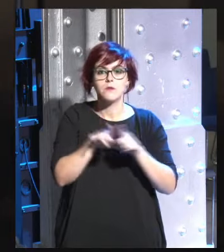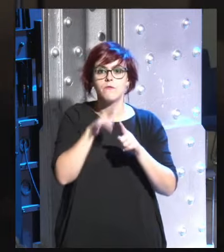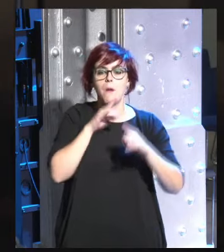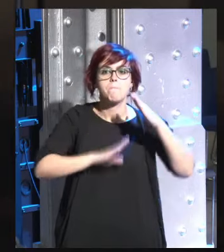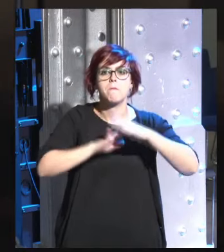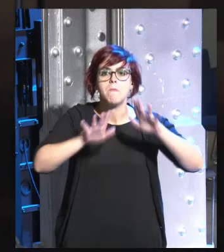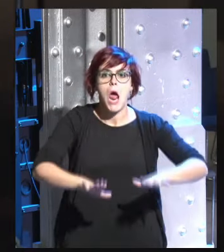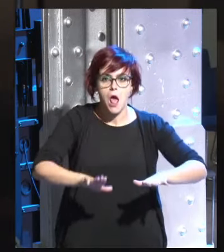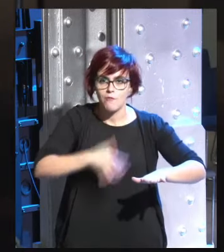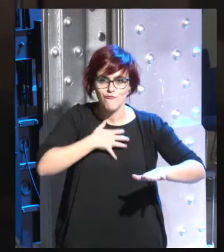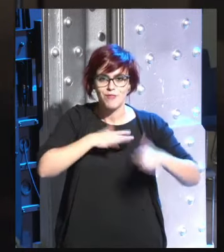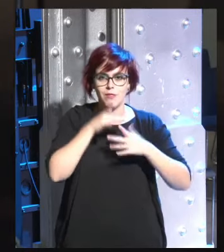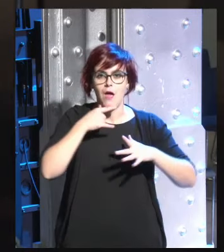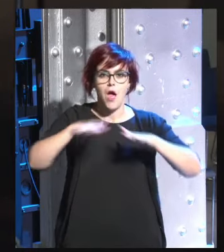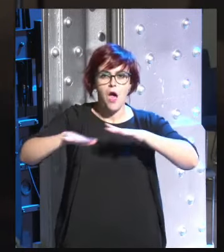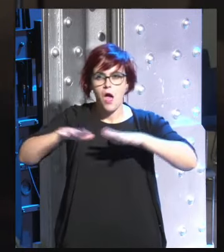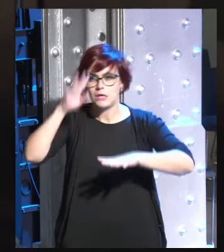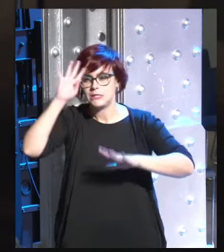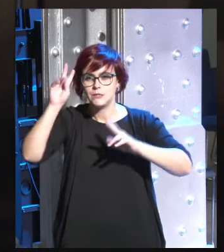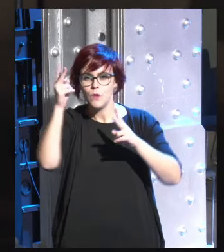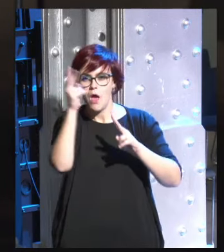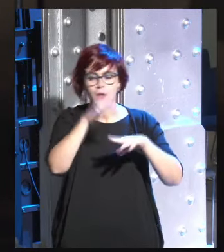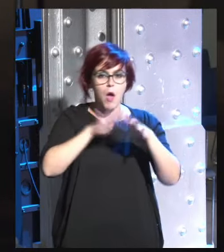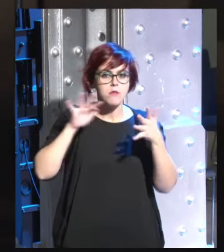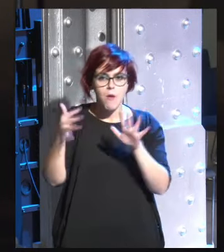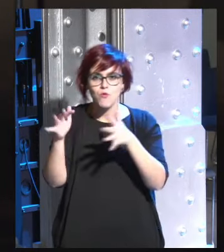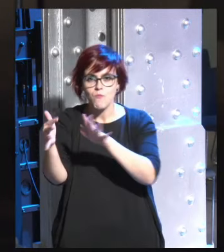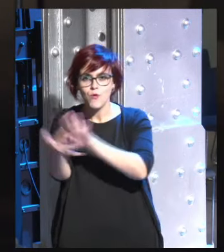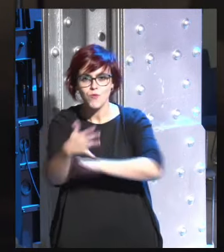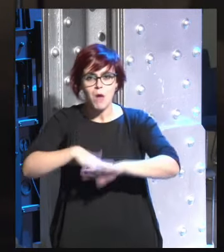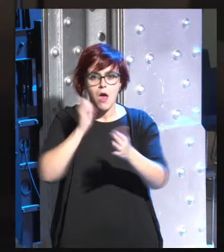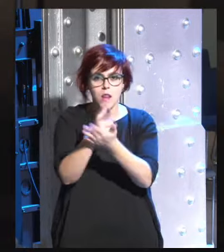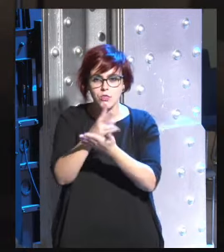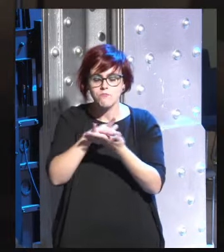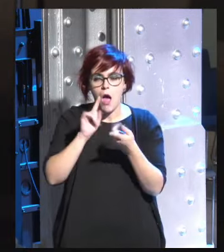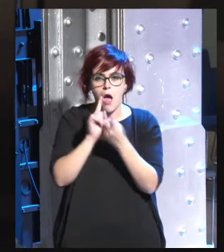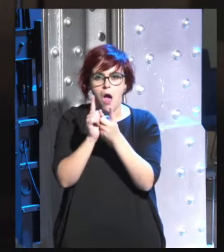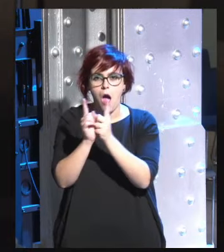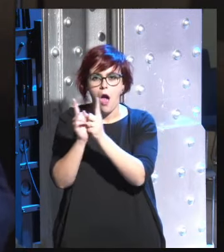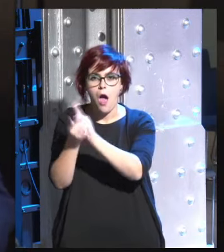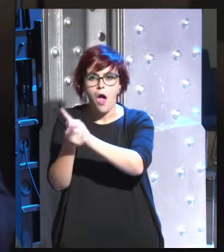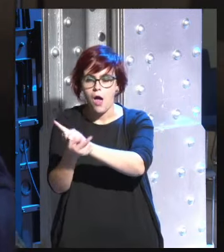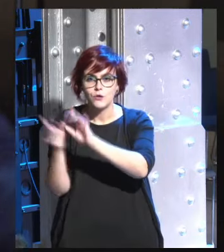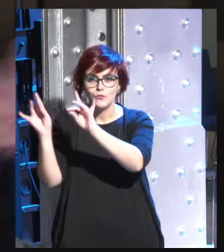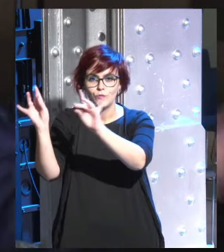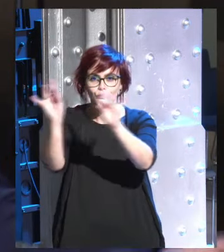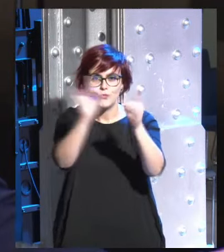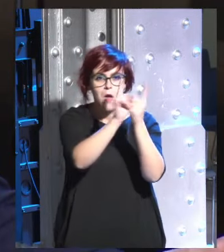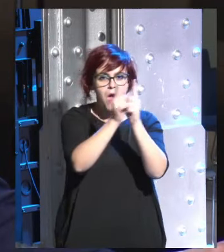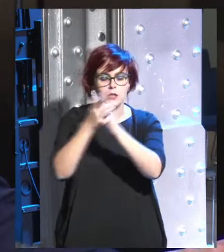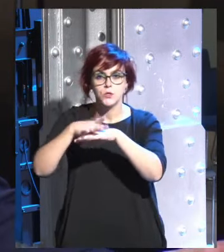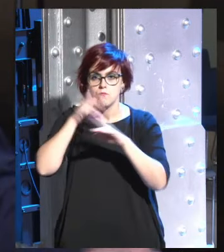en un sitio están todo el tiempo enfrentándose al cambio todo el tiempo tienen que